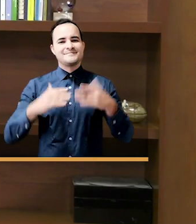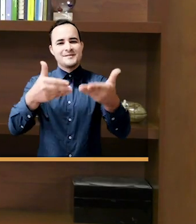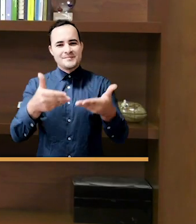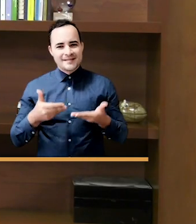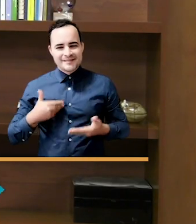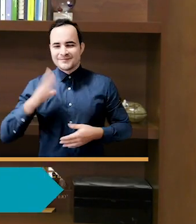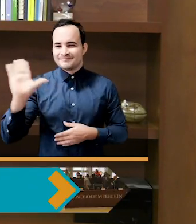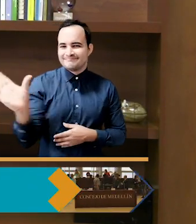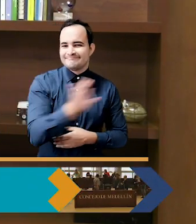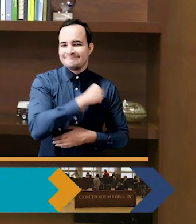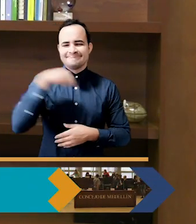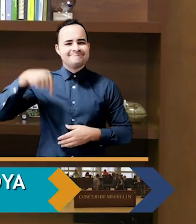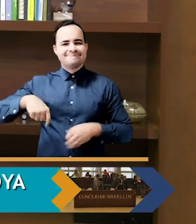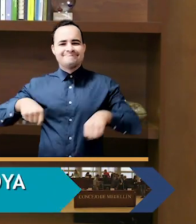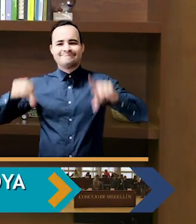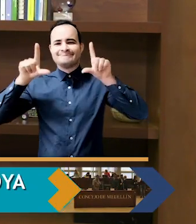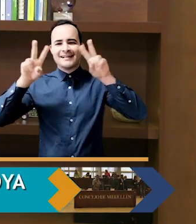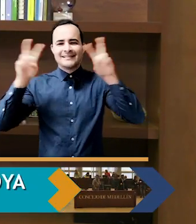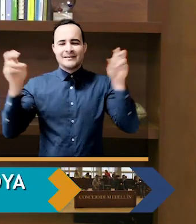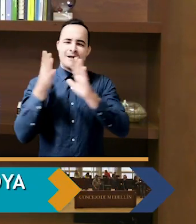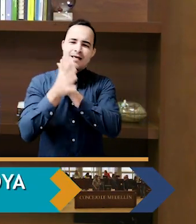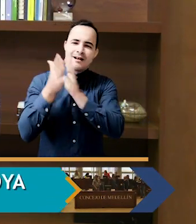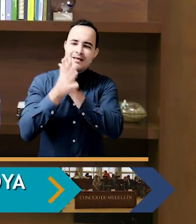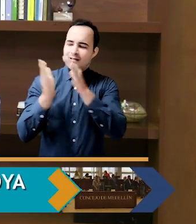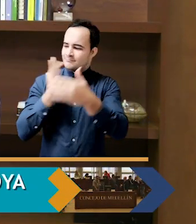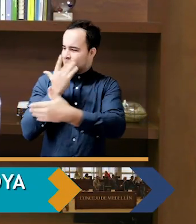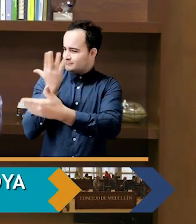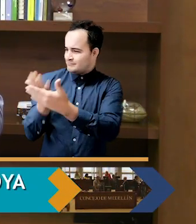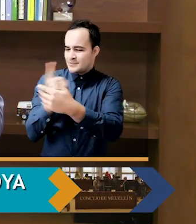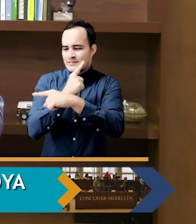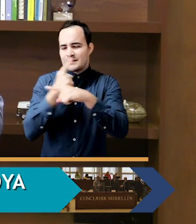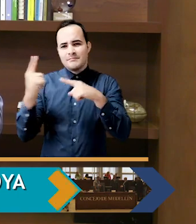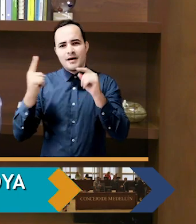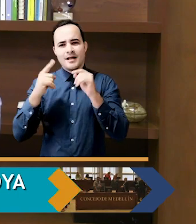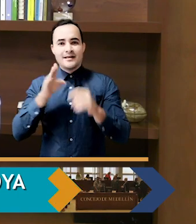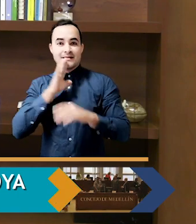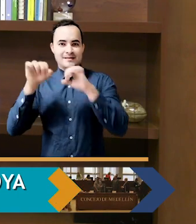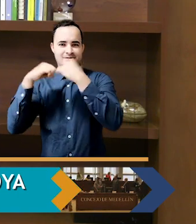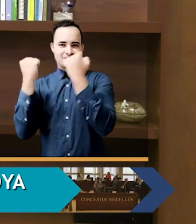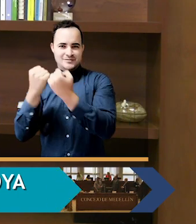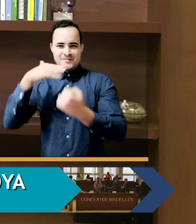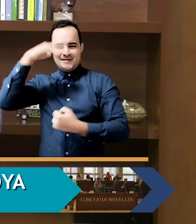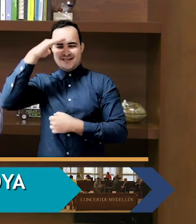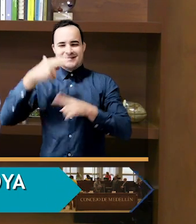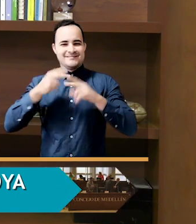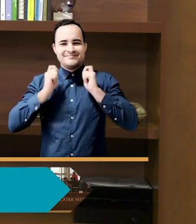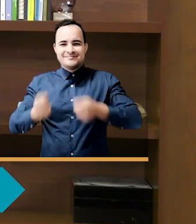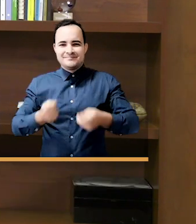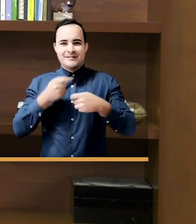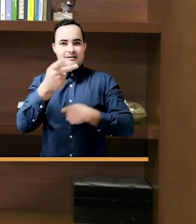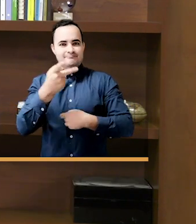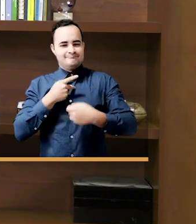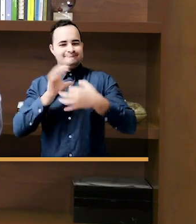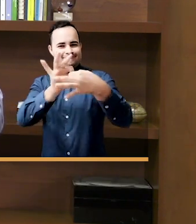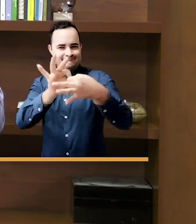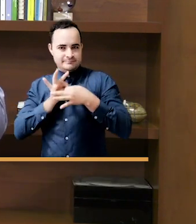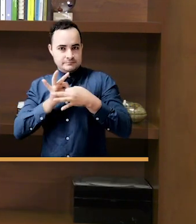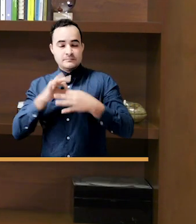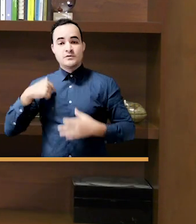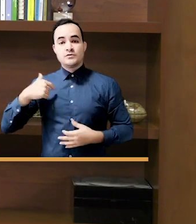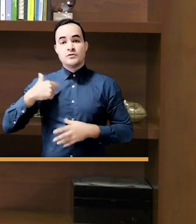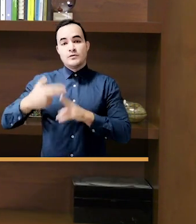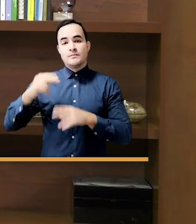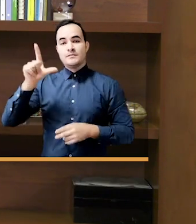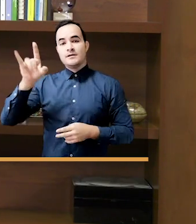Bienvenidos todos y todas a nuestro informativo semanal tuyo del Consejo de Medellín. Soy Luis Bernardo Vélez, el presidente